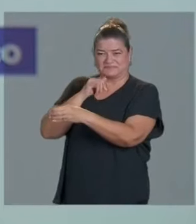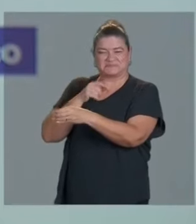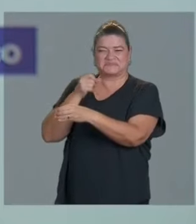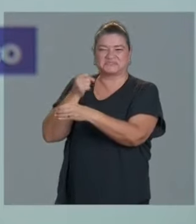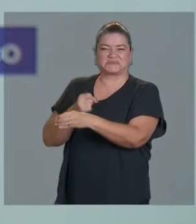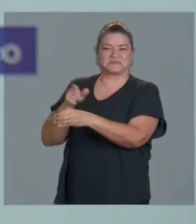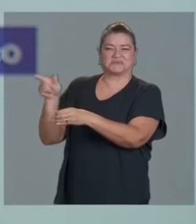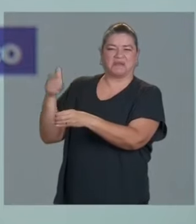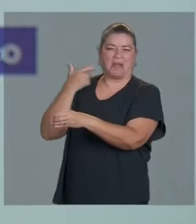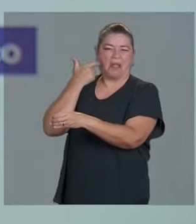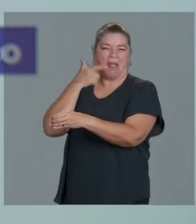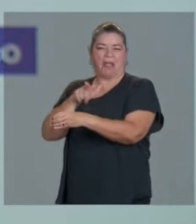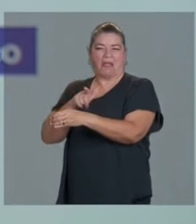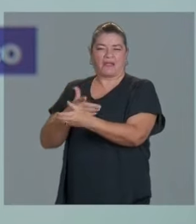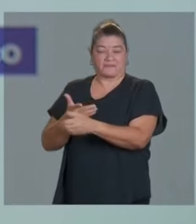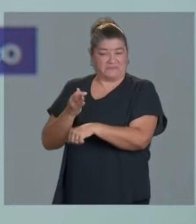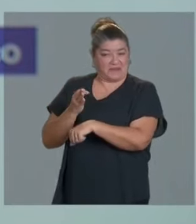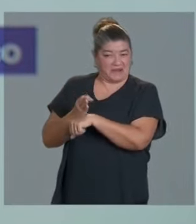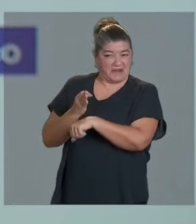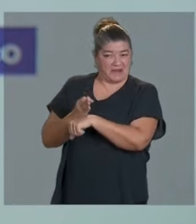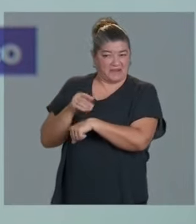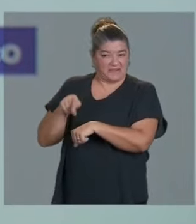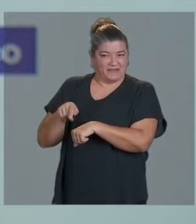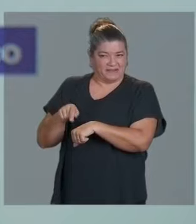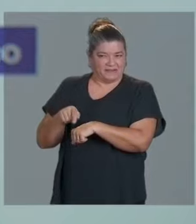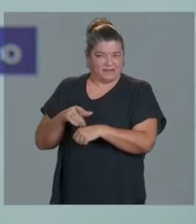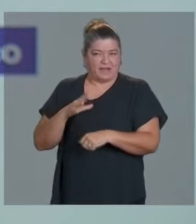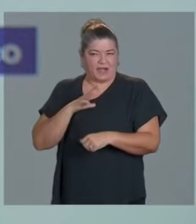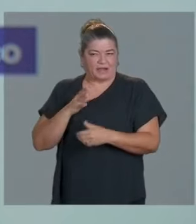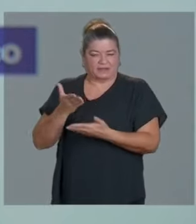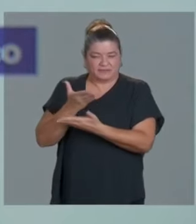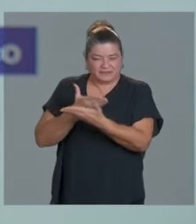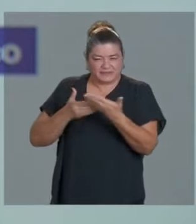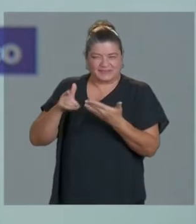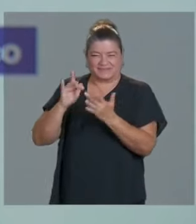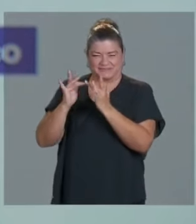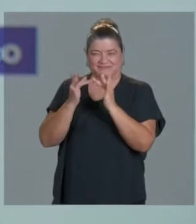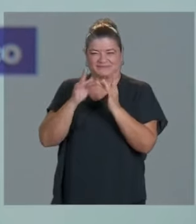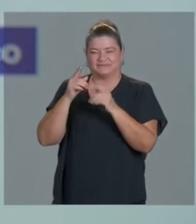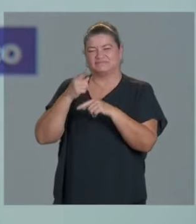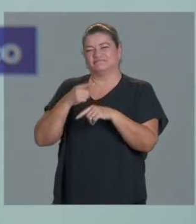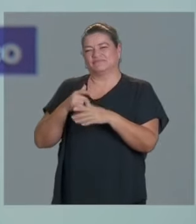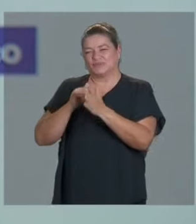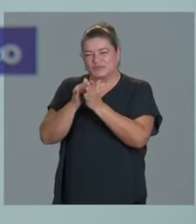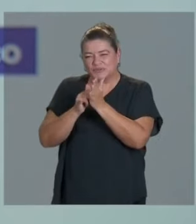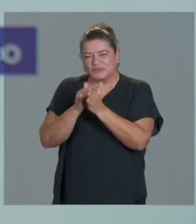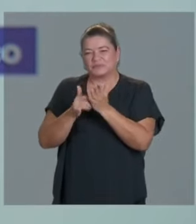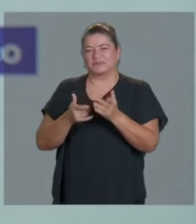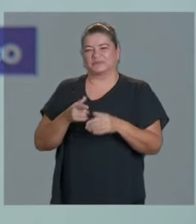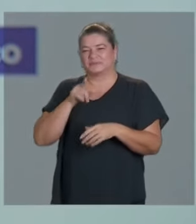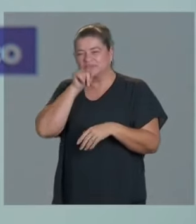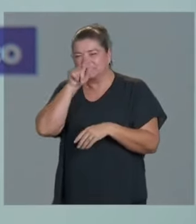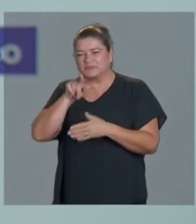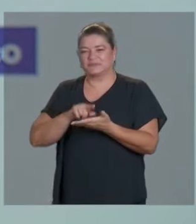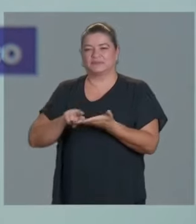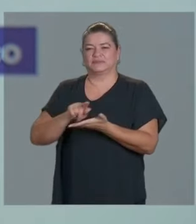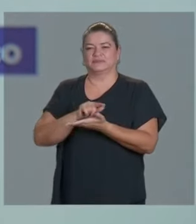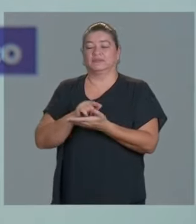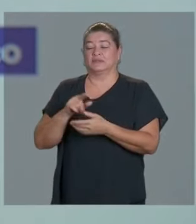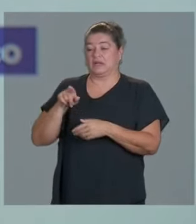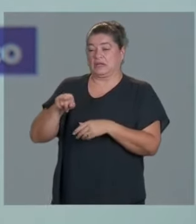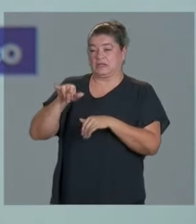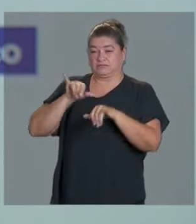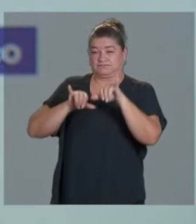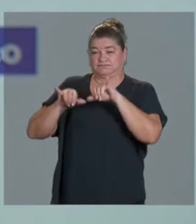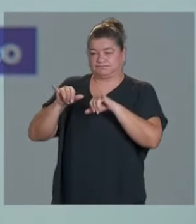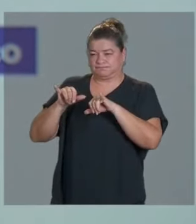sociales los resultados que se hicieron con notario público y laboratorio certificado. La científica